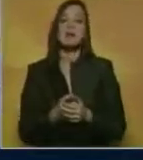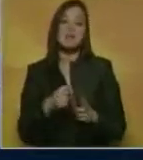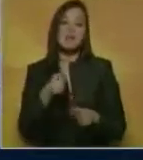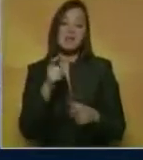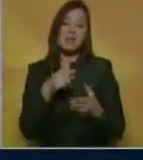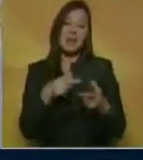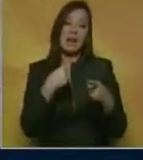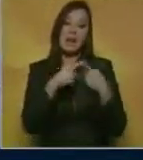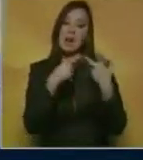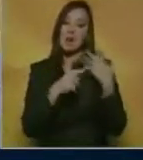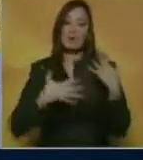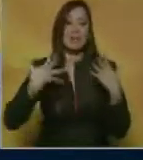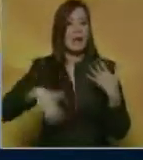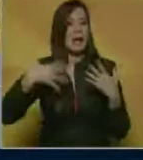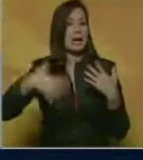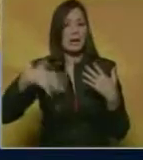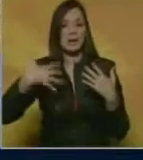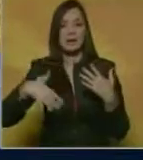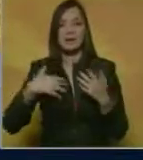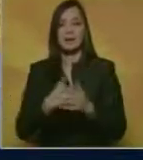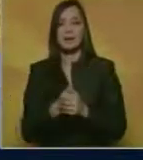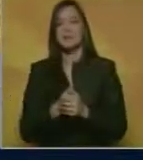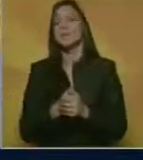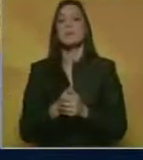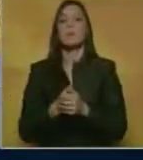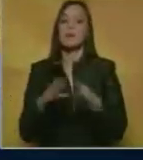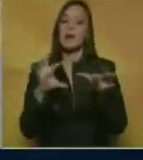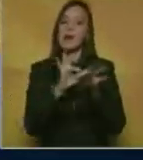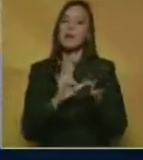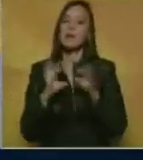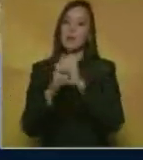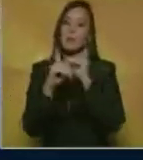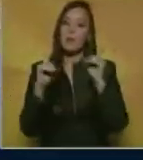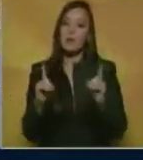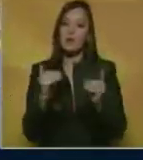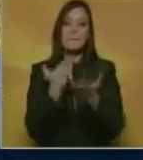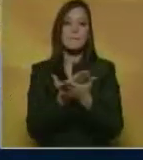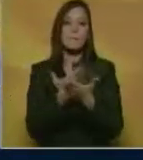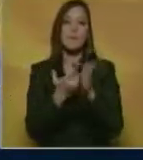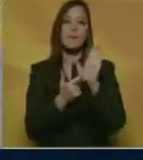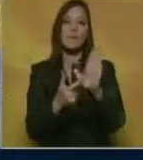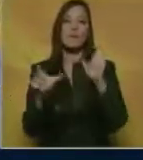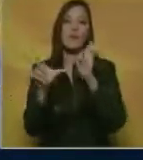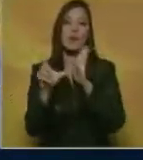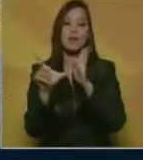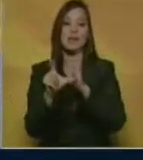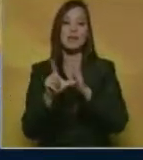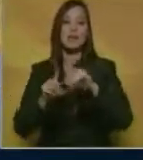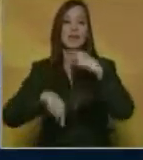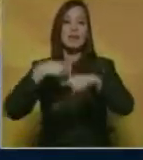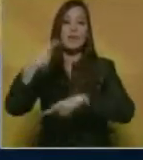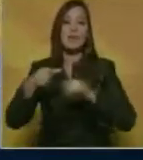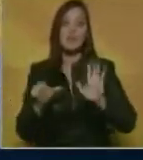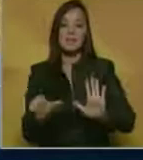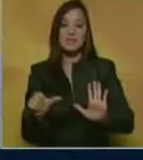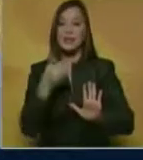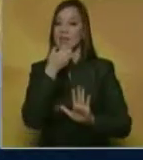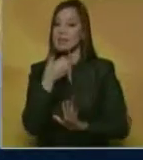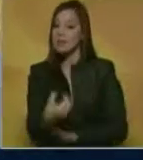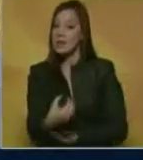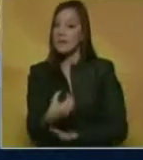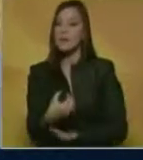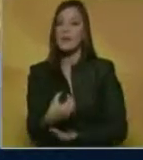poder mantener sus lujos. y de la unidad democrática proponemos leyes para que a partir del 6 de diciembre con esta nueva